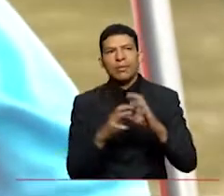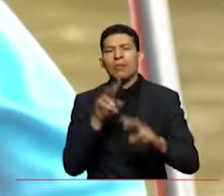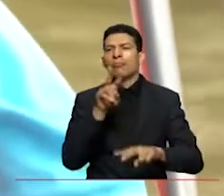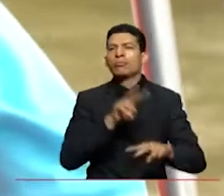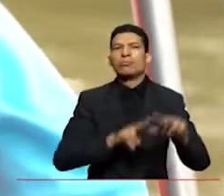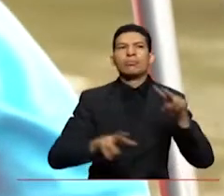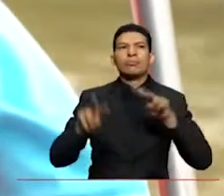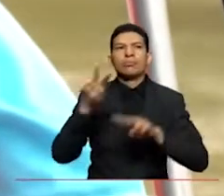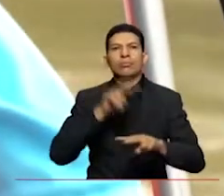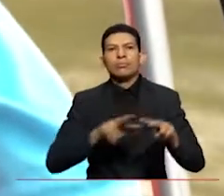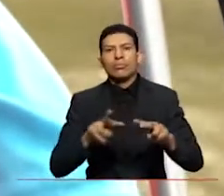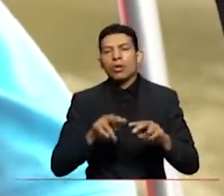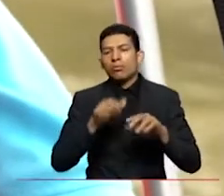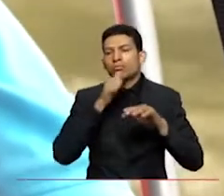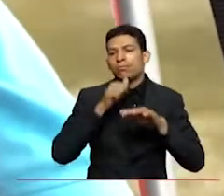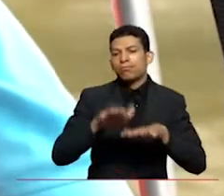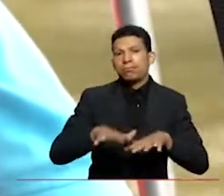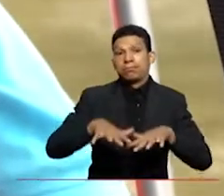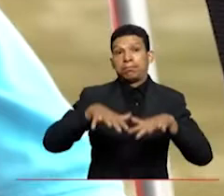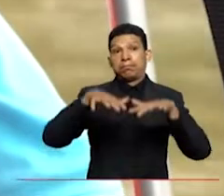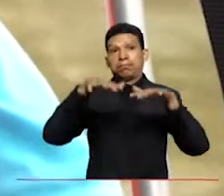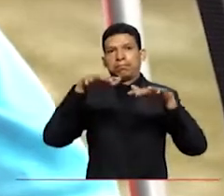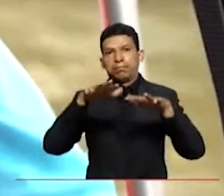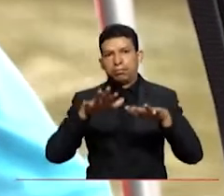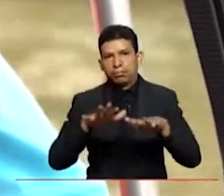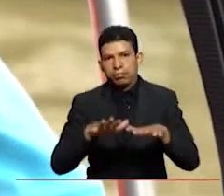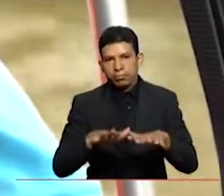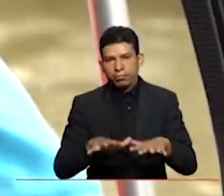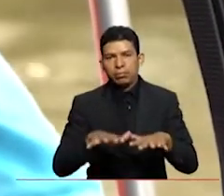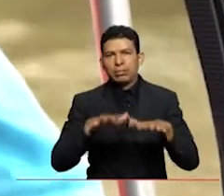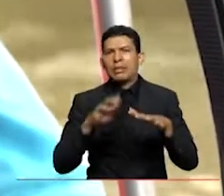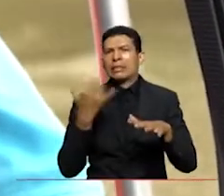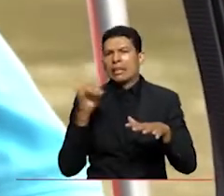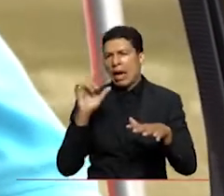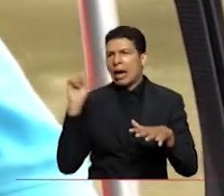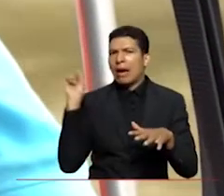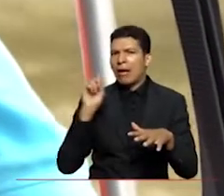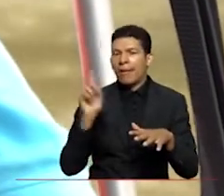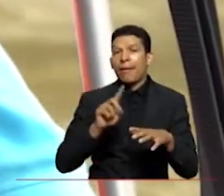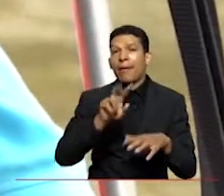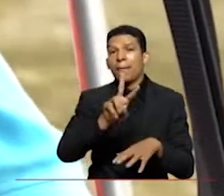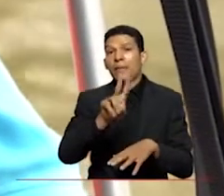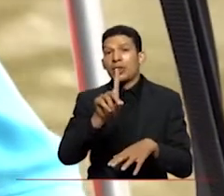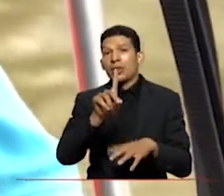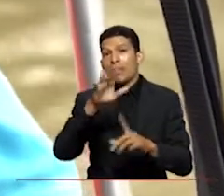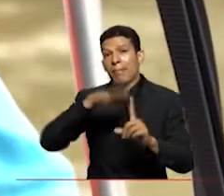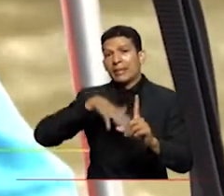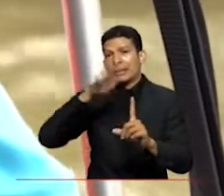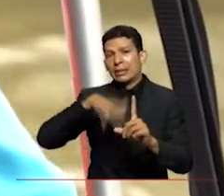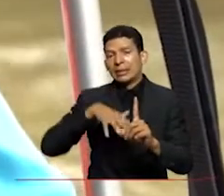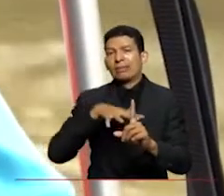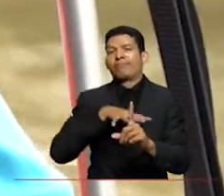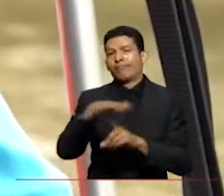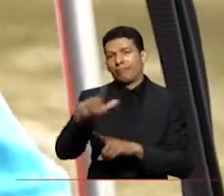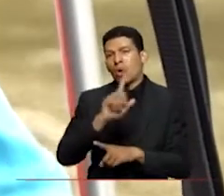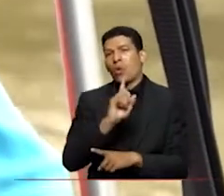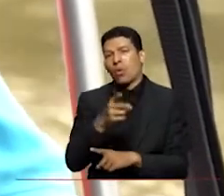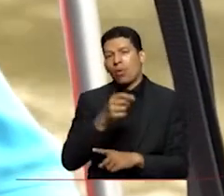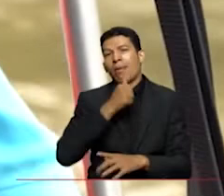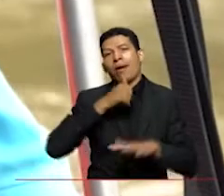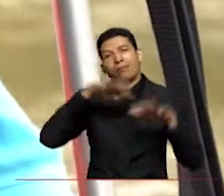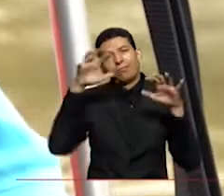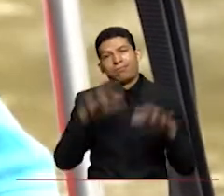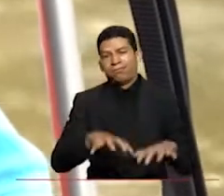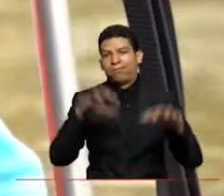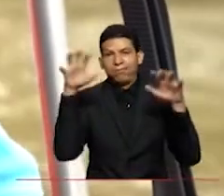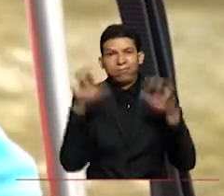pues cómo está su caudal sus niveles ustedes saben que llevamos más de 21 meses con afectaciones por el fenómeno de la